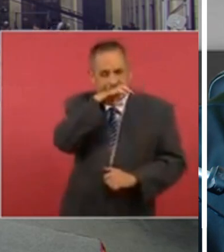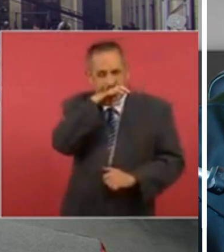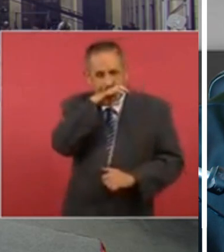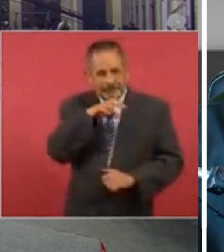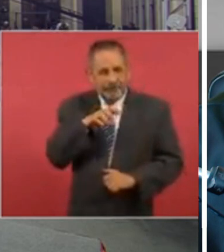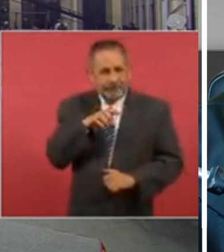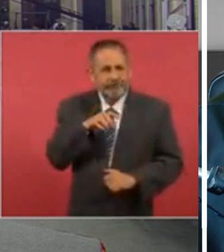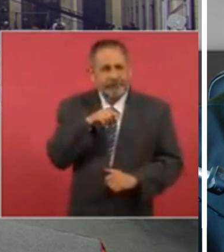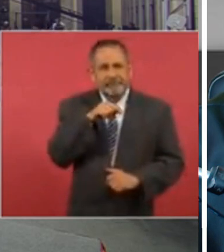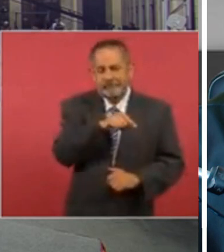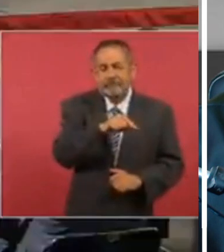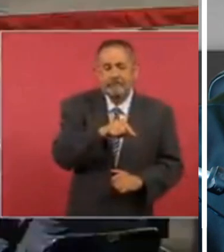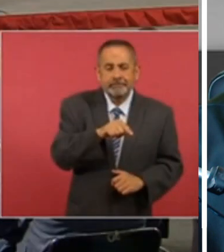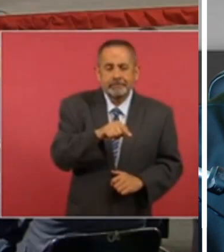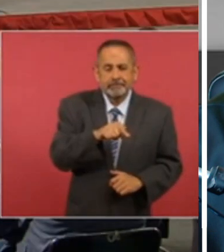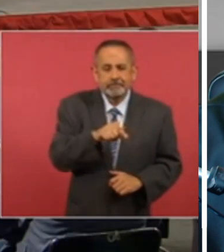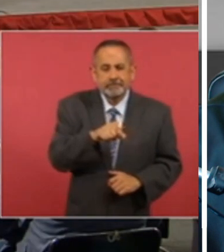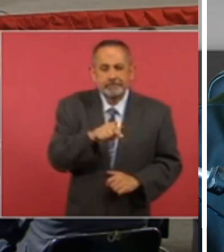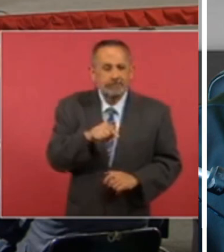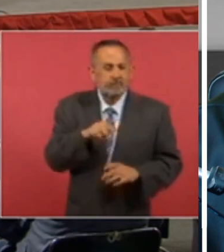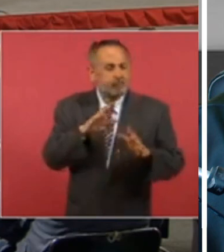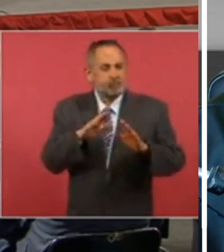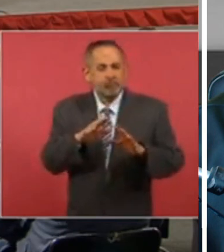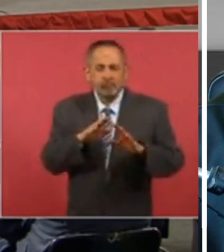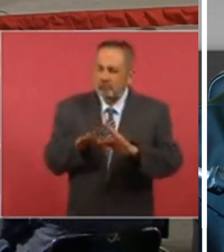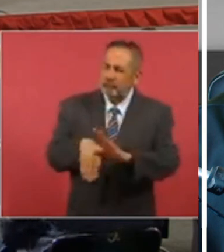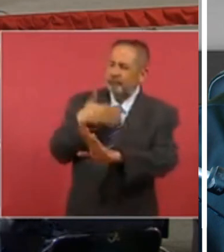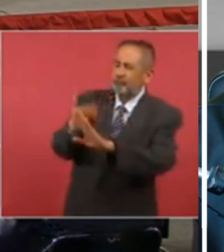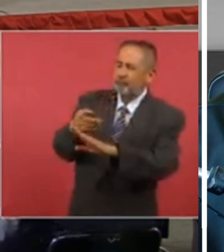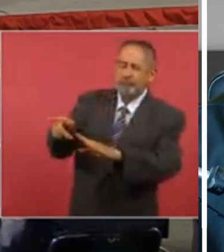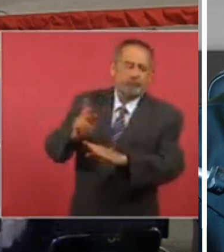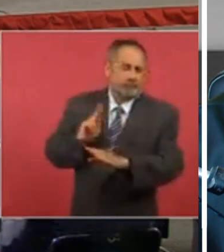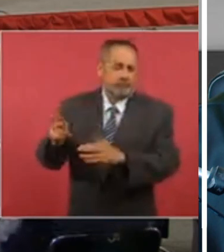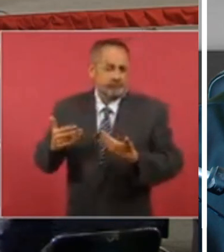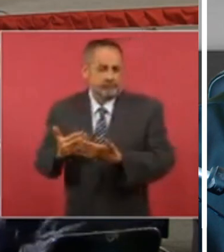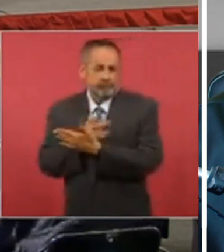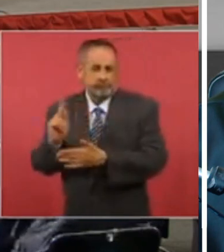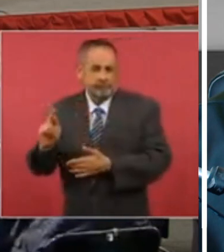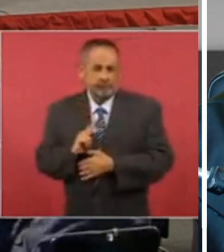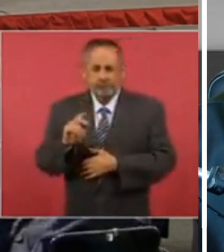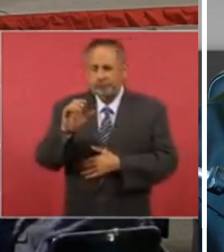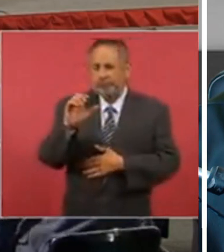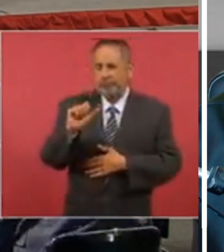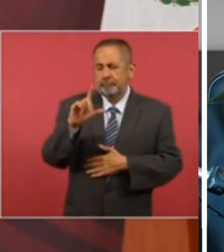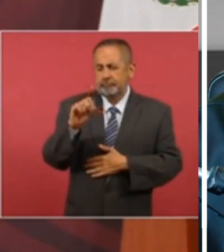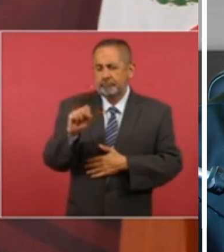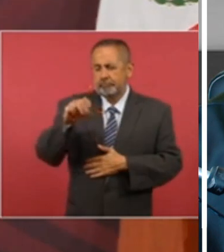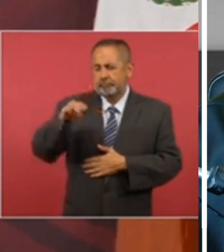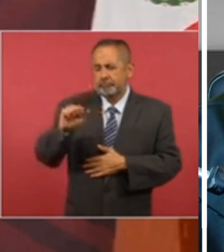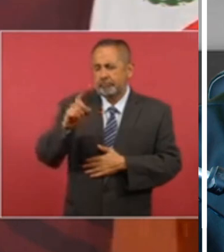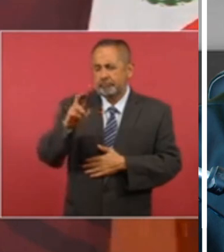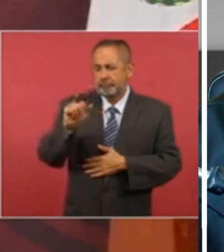abrió la campaña en contra de mi paisano Carlos Madrazo el grande